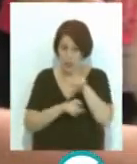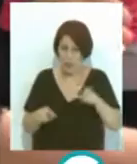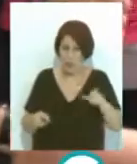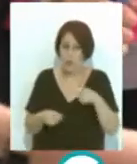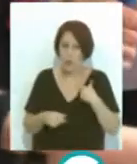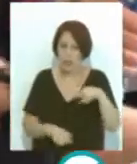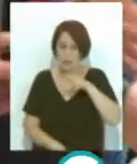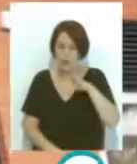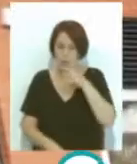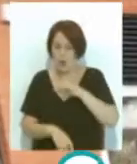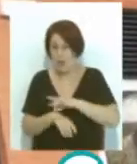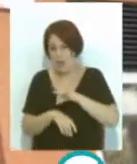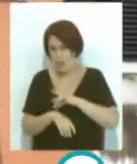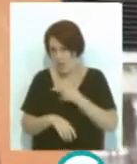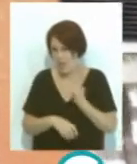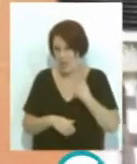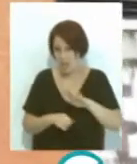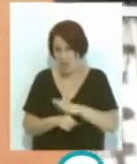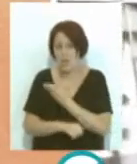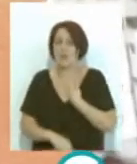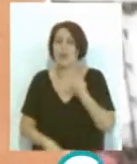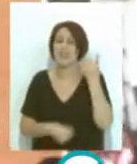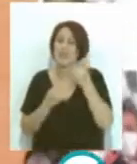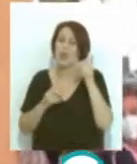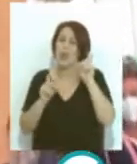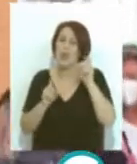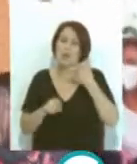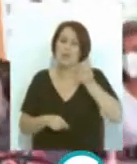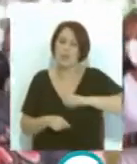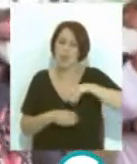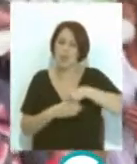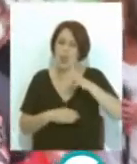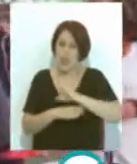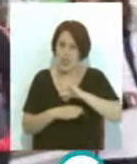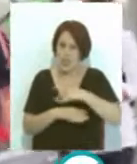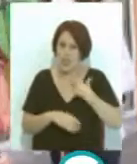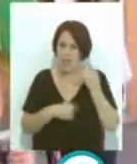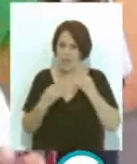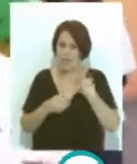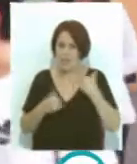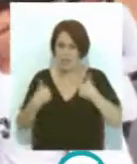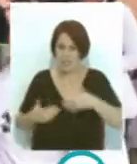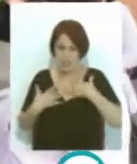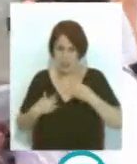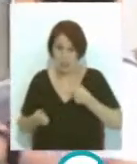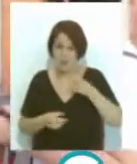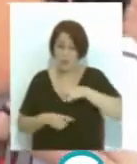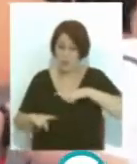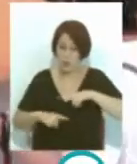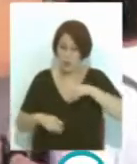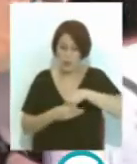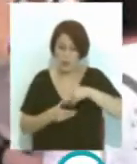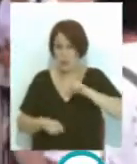recuperan tras superar la enfermedad. La actividad está impartida por profesionales de Ciencias de la Actividad Física y la Salud e instructores de la